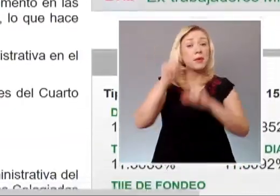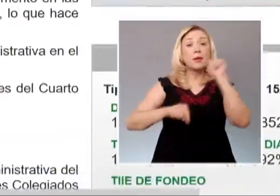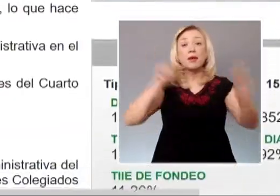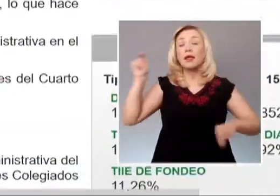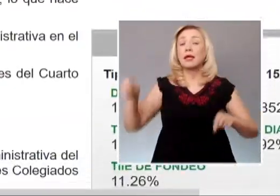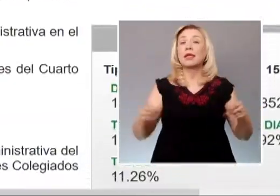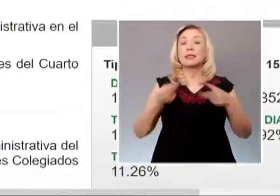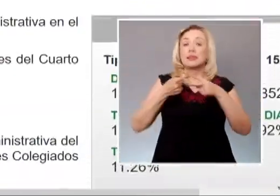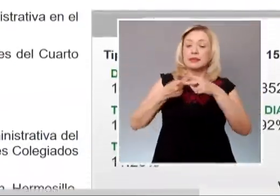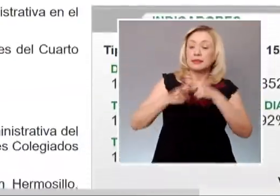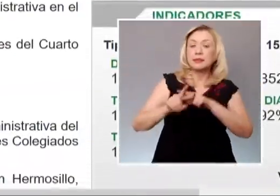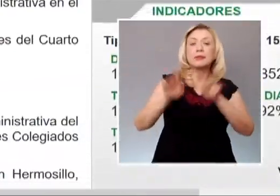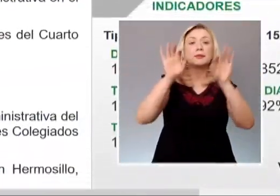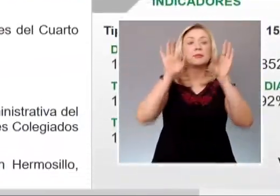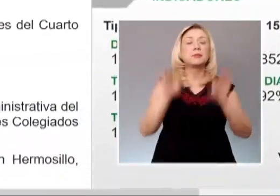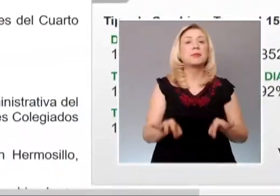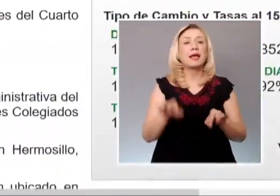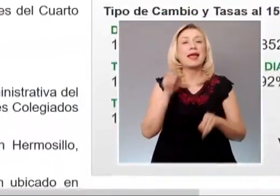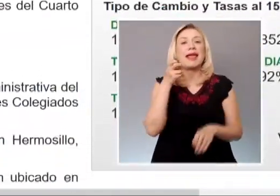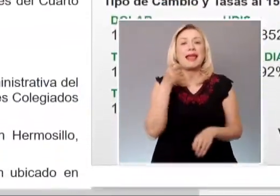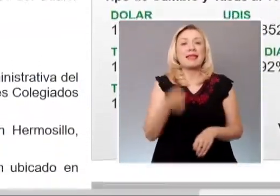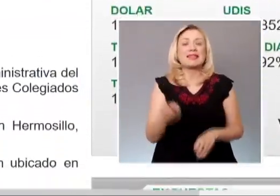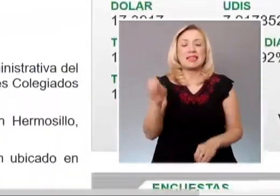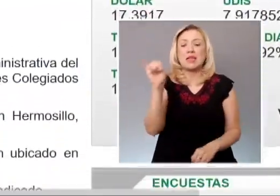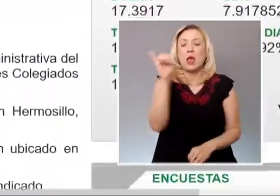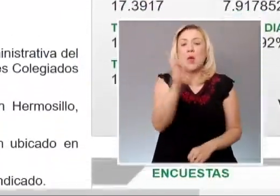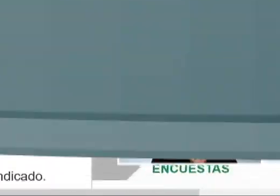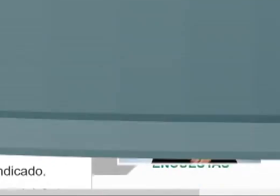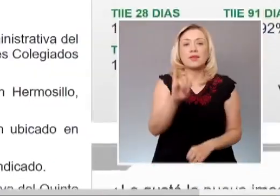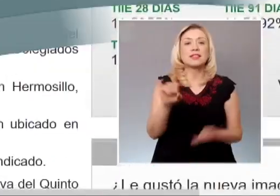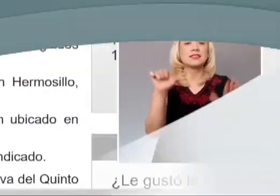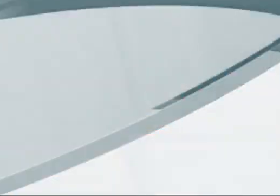funciones a partir de este jueves 16 de noviembre.